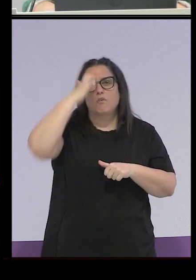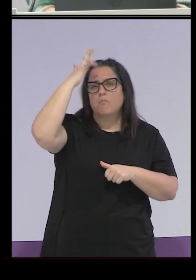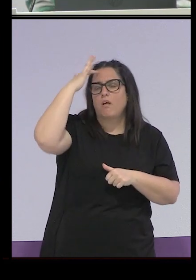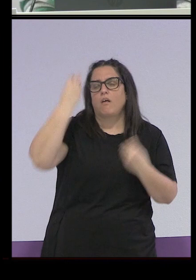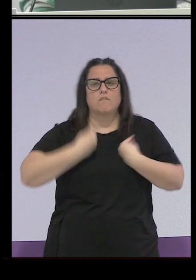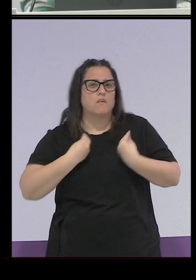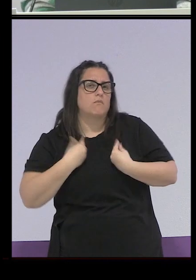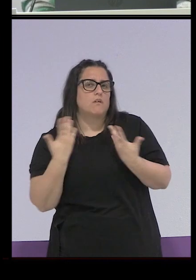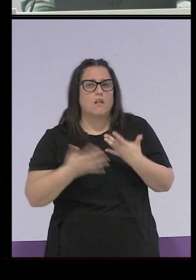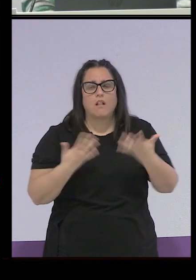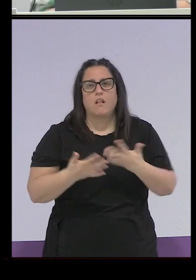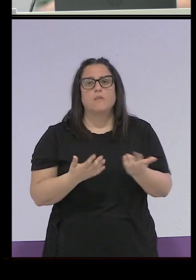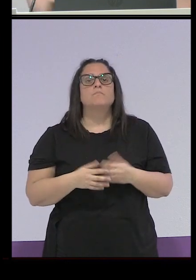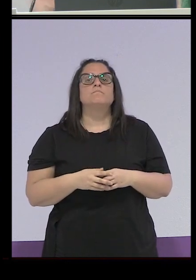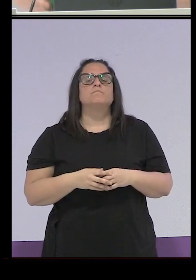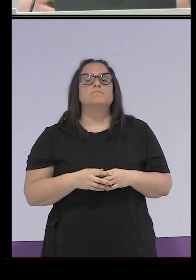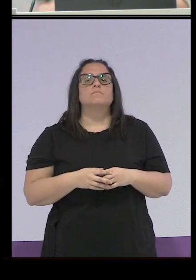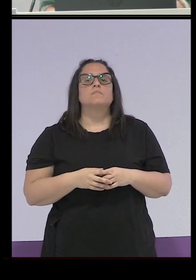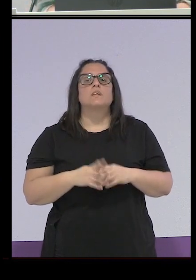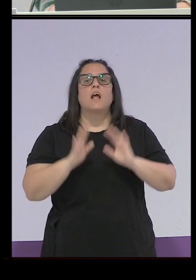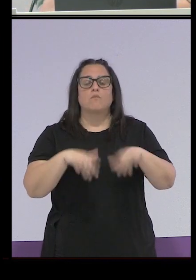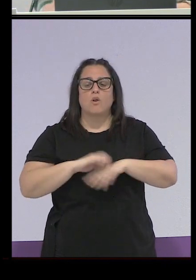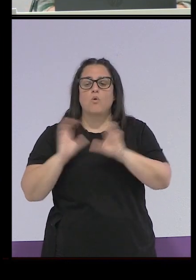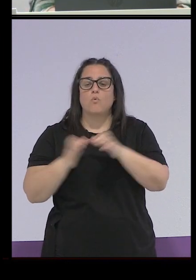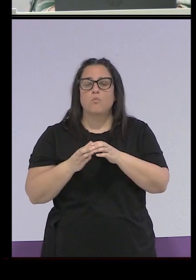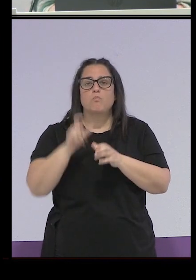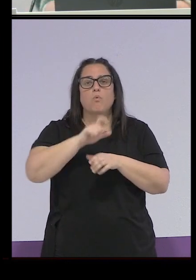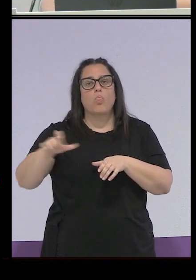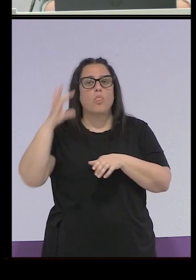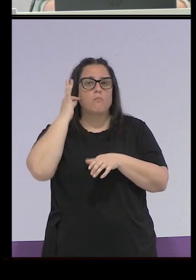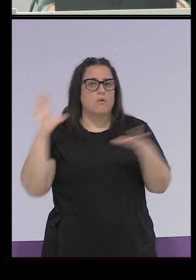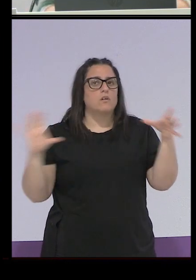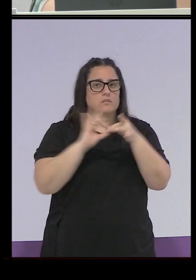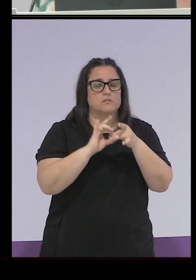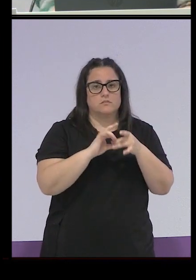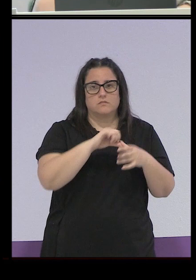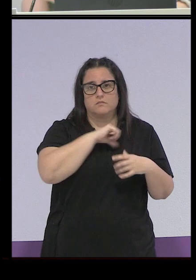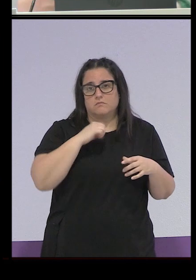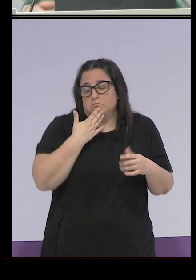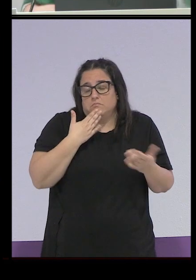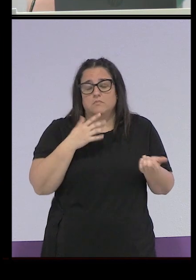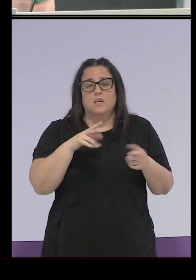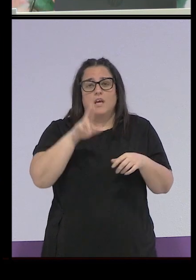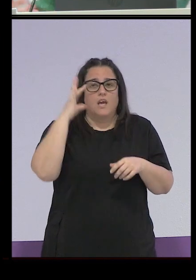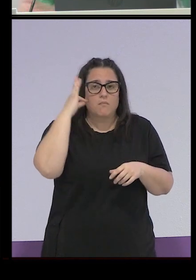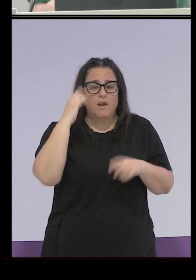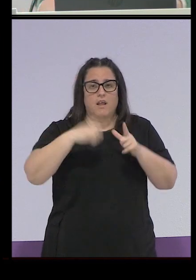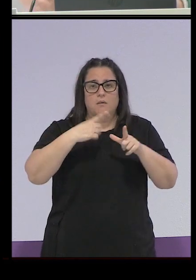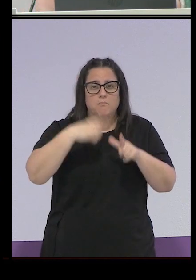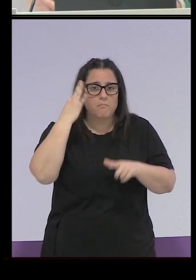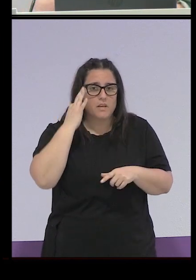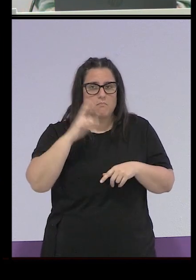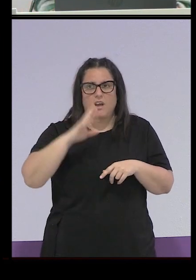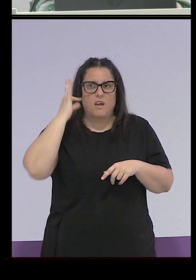estar, eso era para ellos la falange, y hay un grupo de mujeres, la mayoría vinculadas a él personalmente, su hermana, su prima, otra hermana,